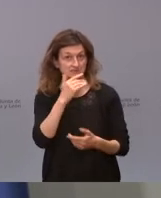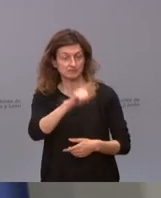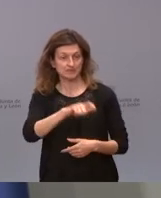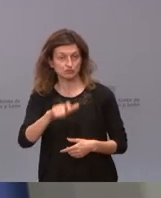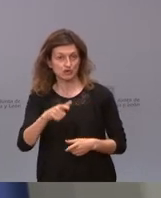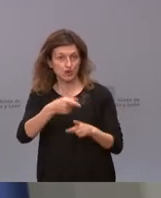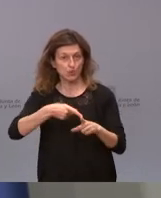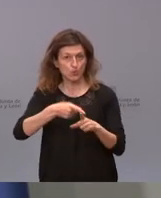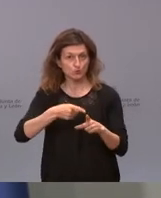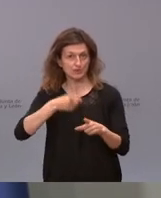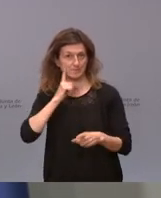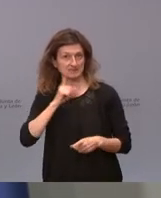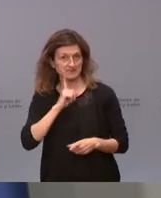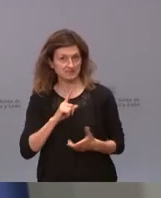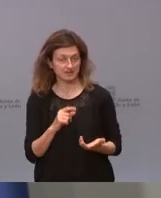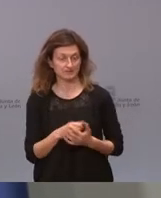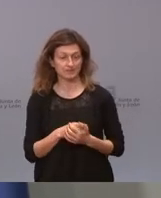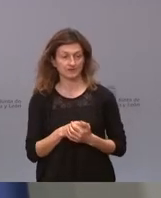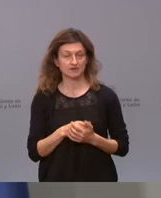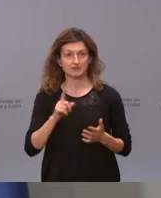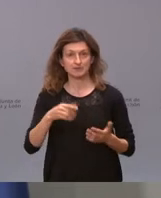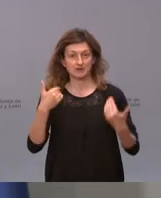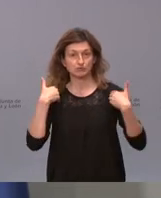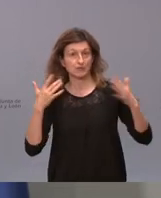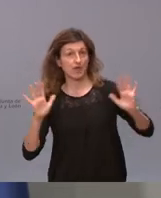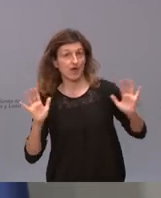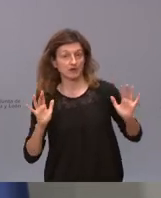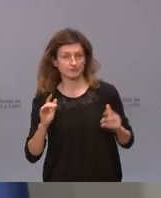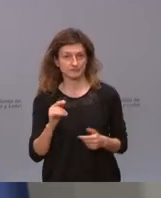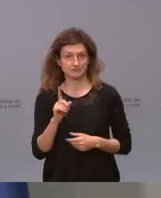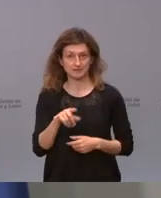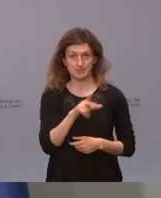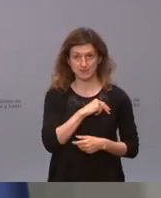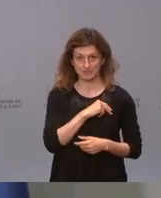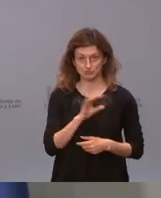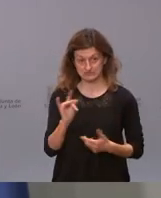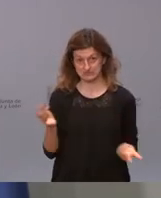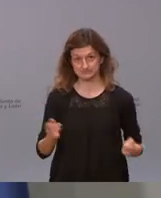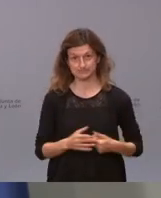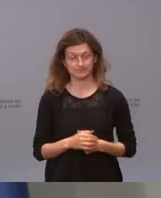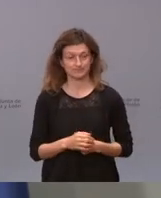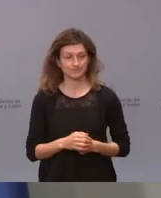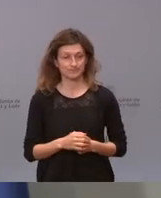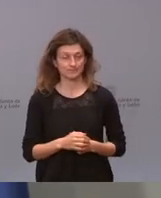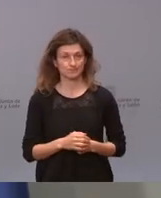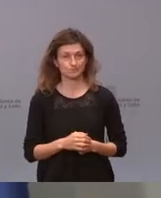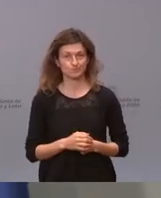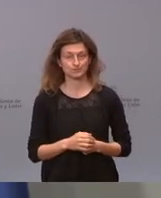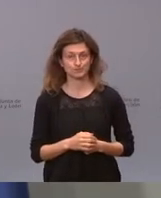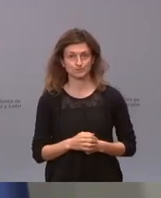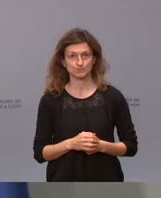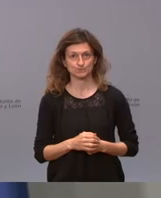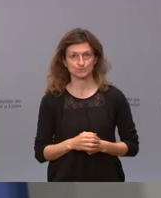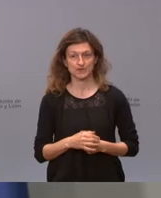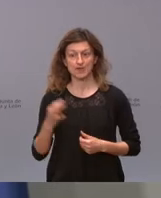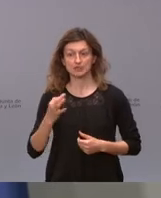quienes utilizan la mentira y la ilusión de responsabilidades. Hay premios también. Hay que reconocer que